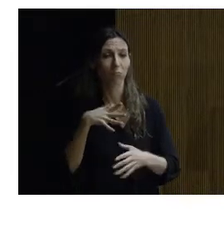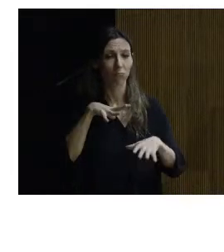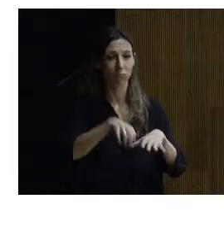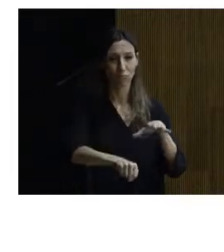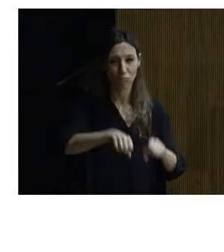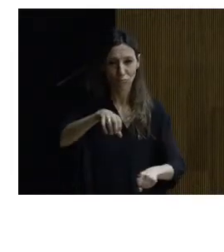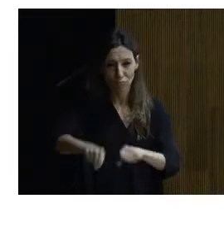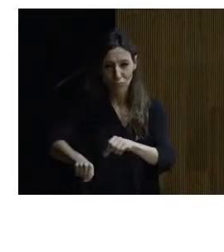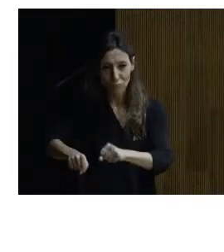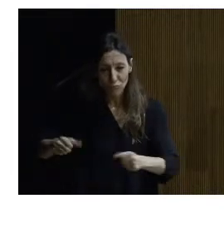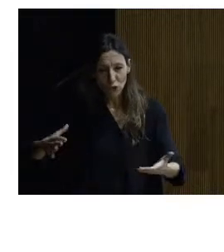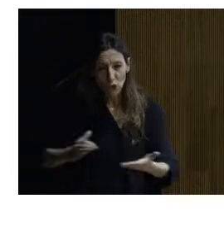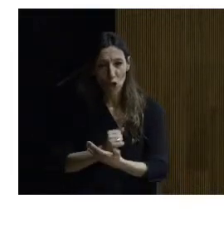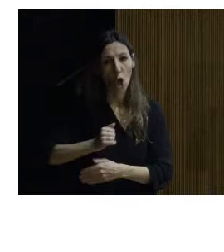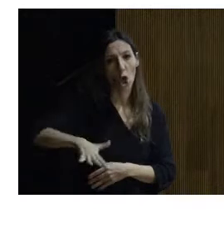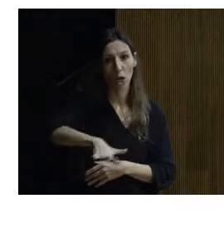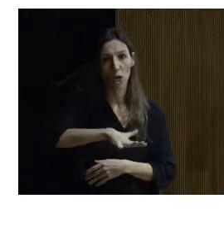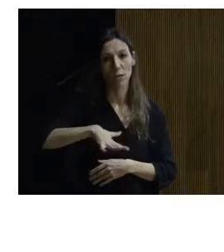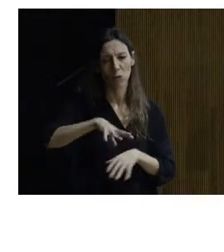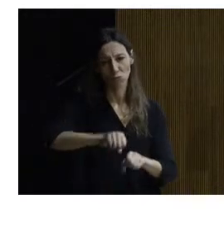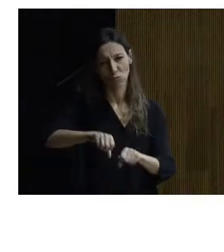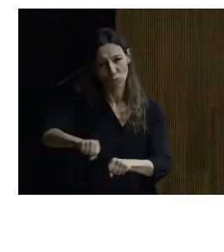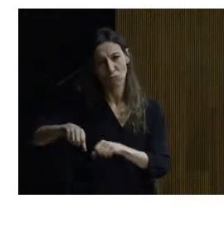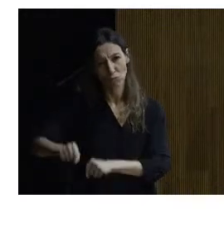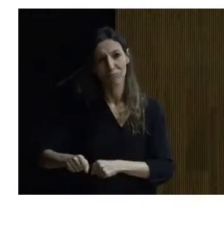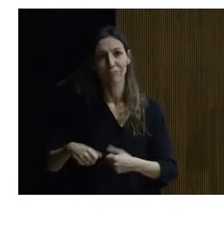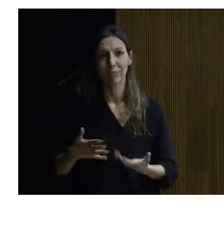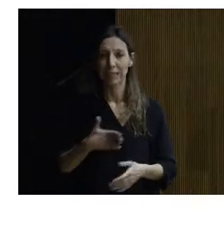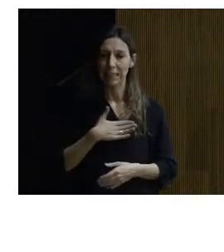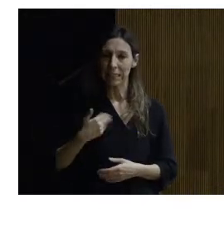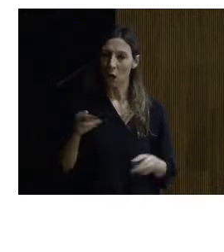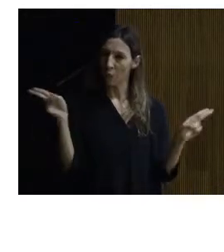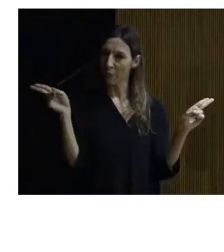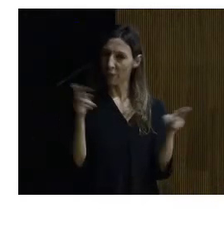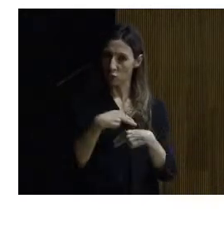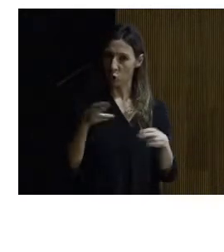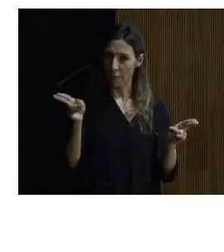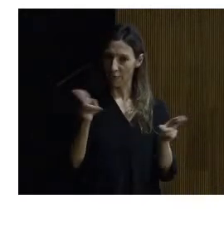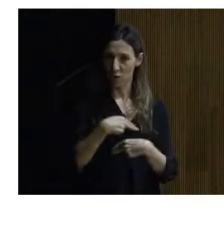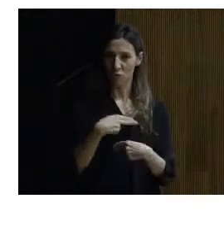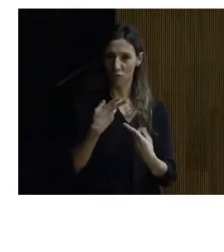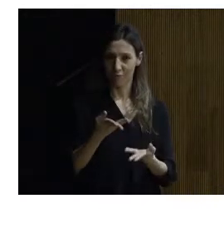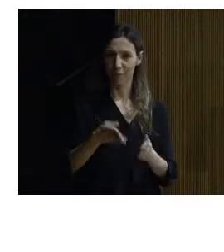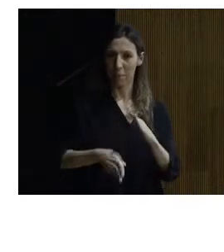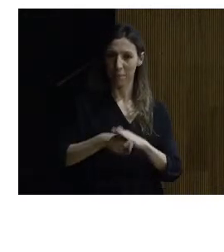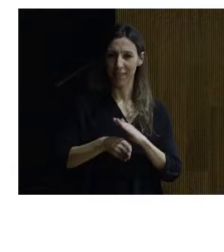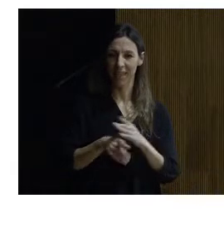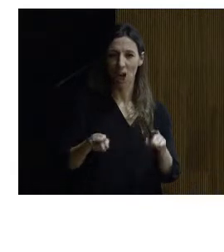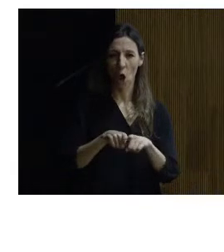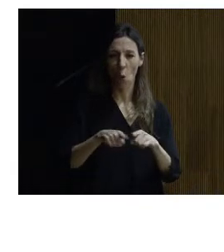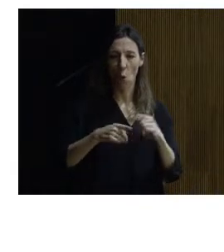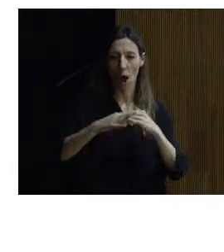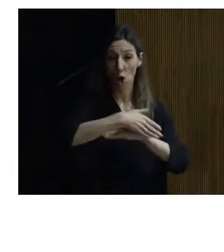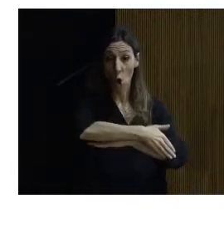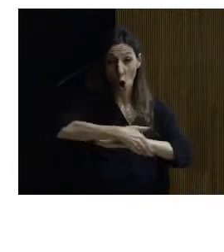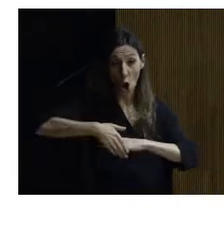todo el espacio cosa que bueno que yo desde aquí sí que quiero censurar y sería mantener igual que en la ley de costas hay una distancia